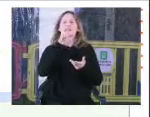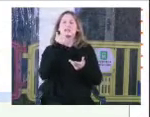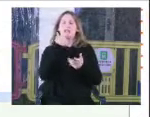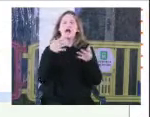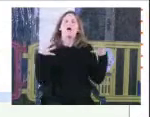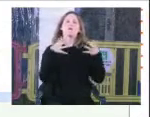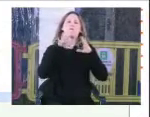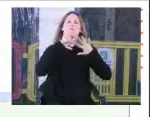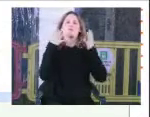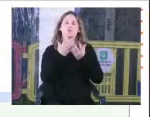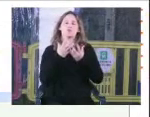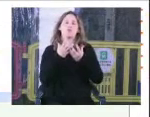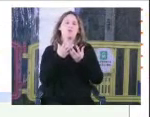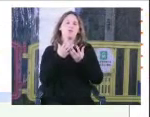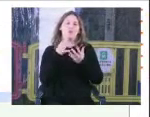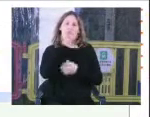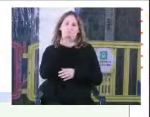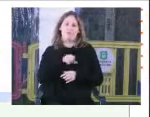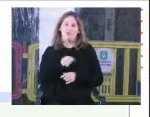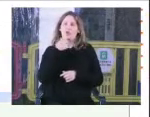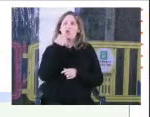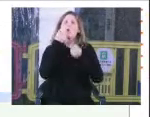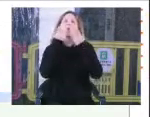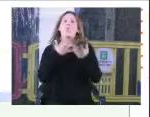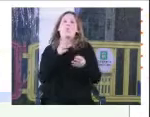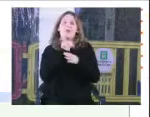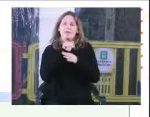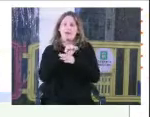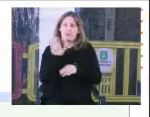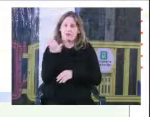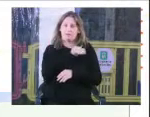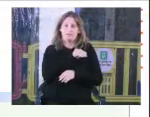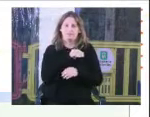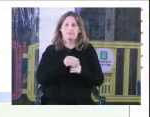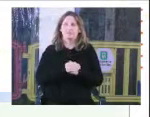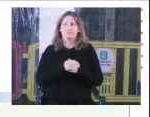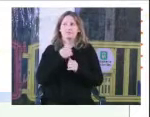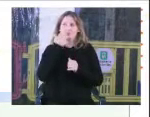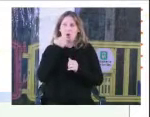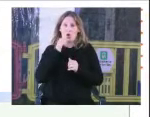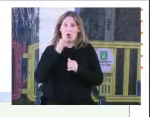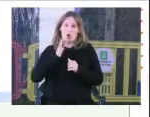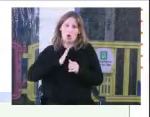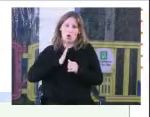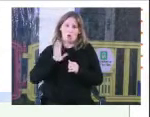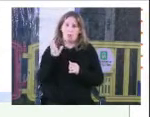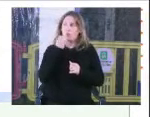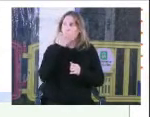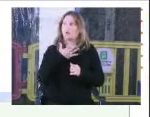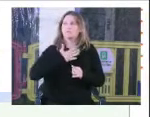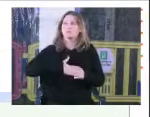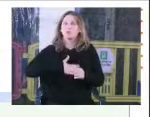Ancina. Buenas tardes, buenas tardes para todos y todas. Es un